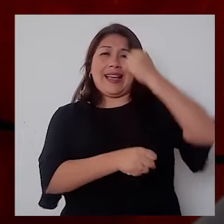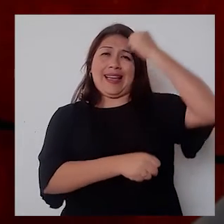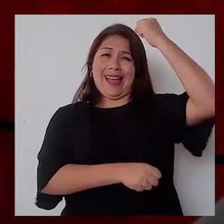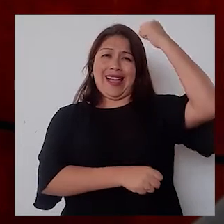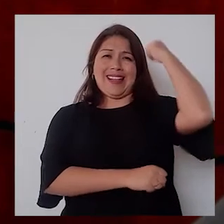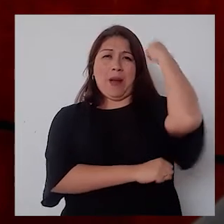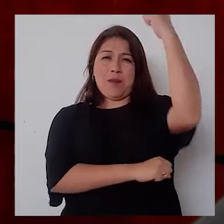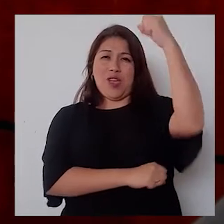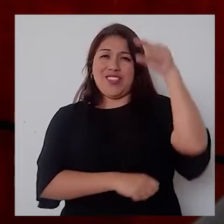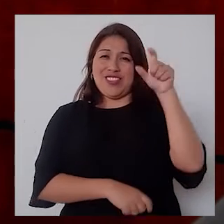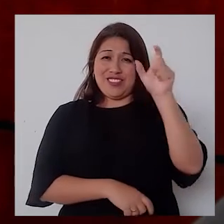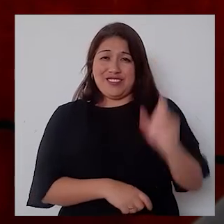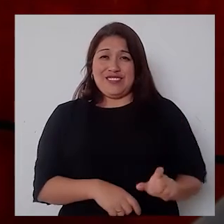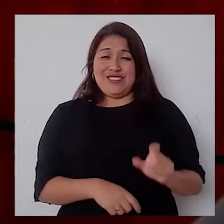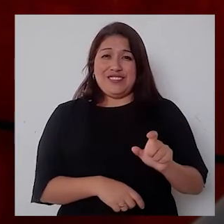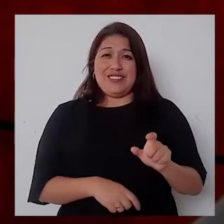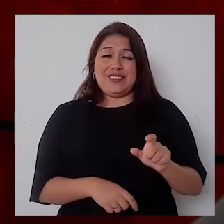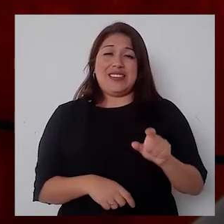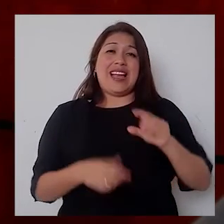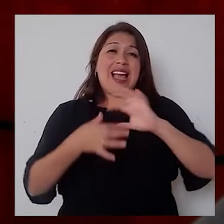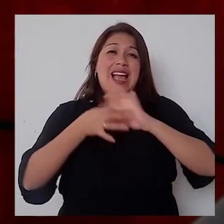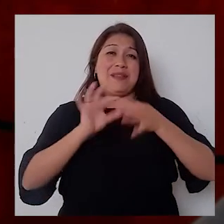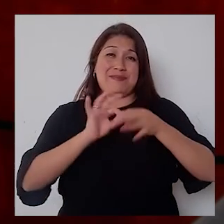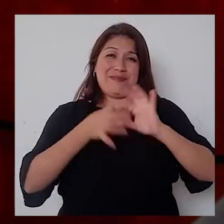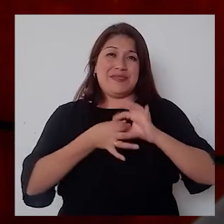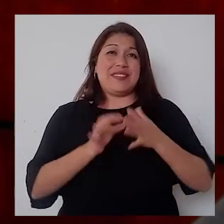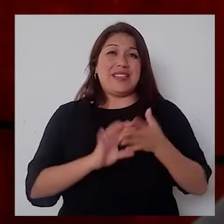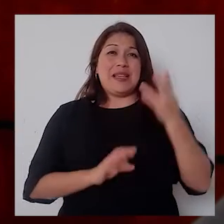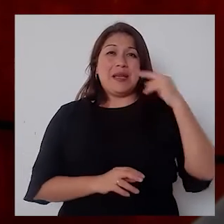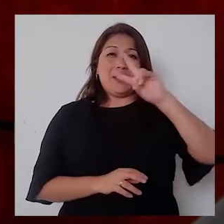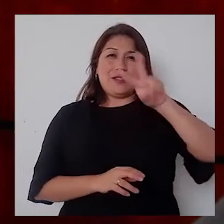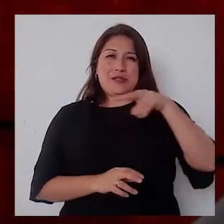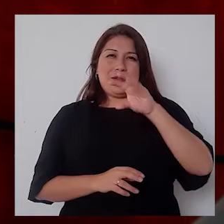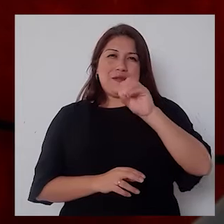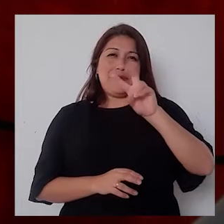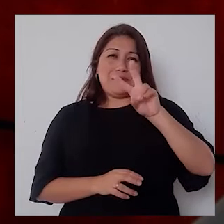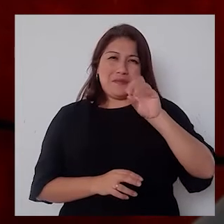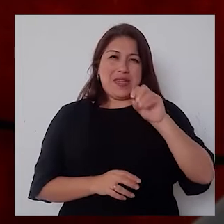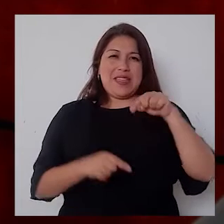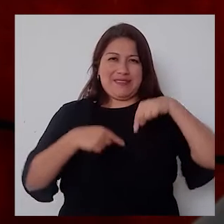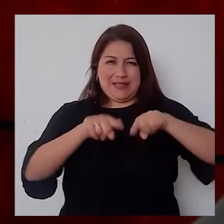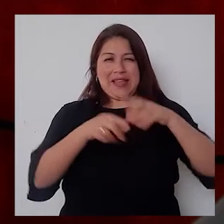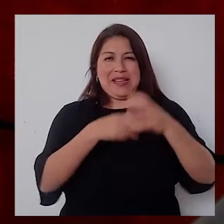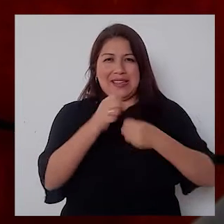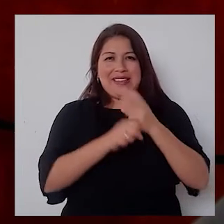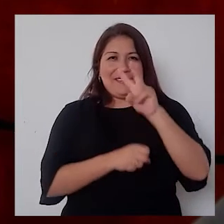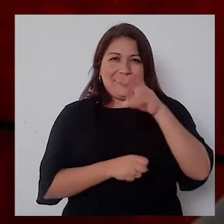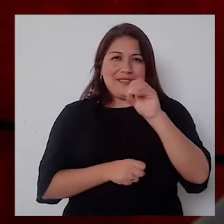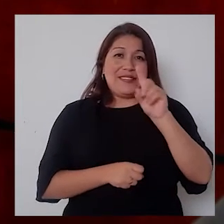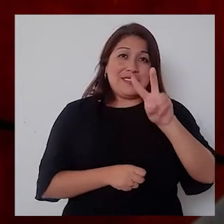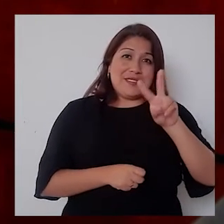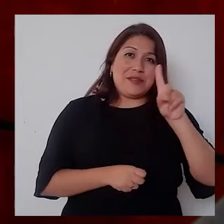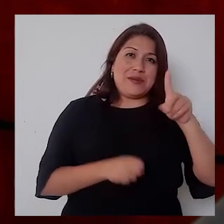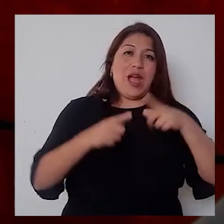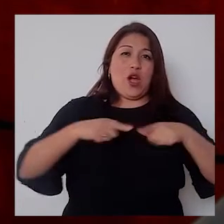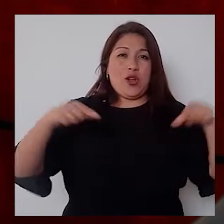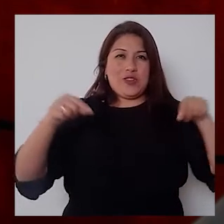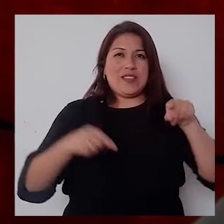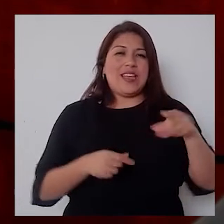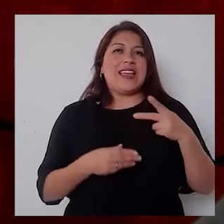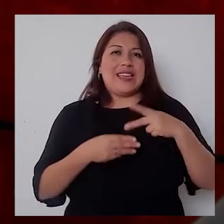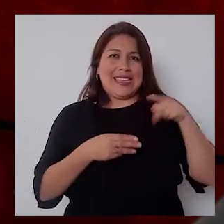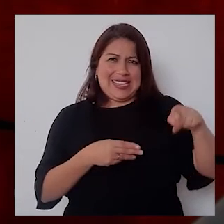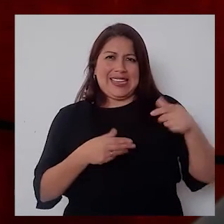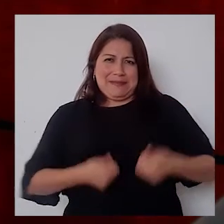de las olimpiadas paraolímpicas de Tokio 2020 que se llevaron a cabo en 2021, es una vecina surcana, ¿no?